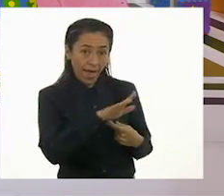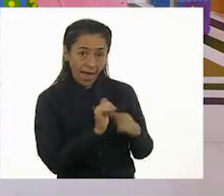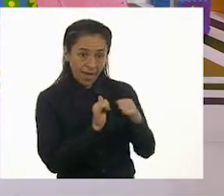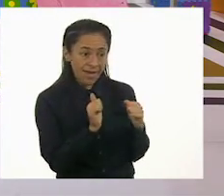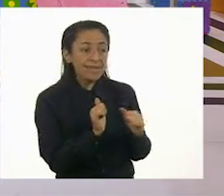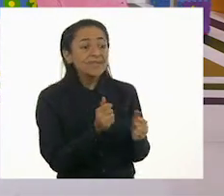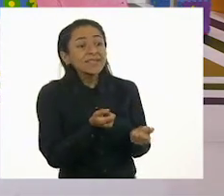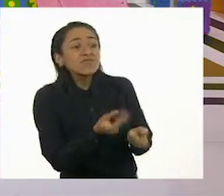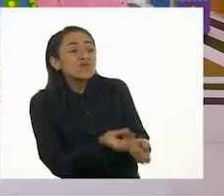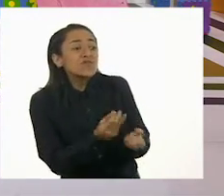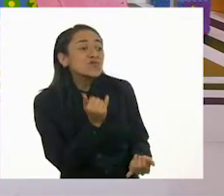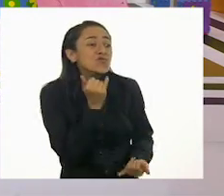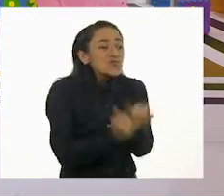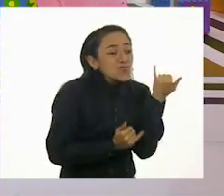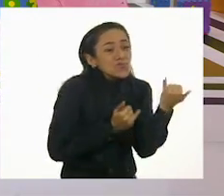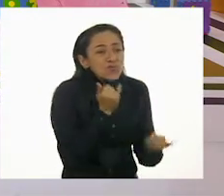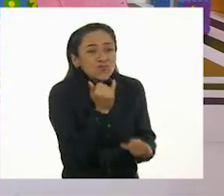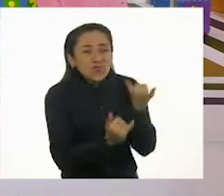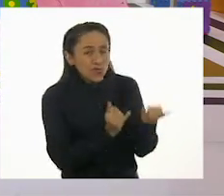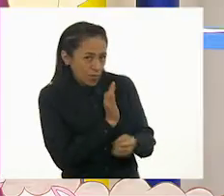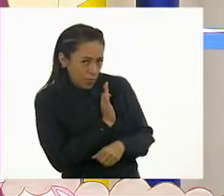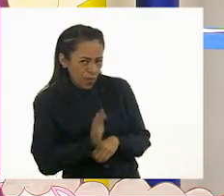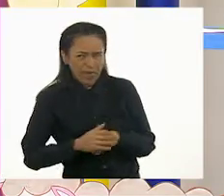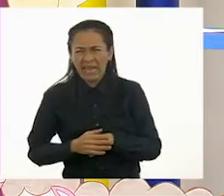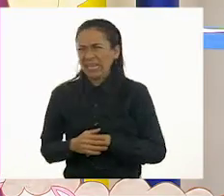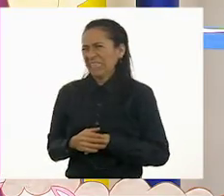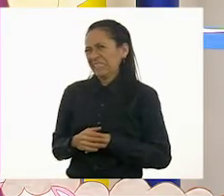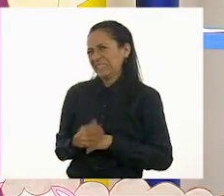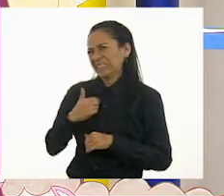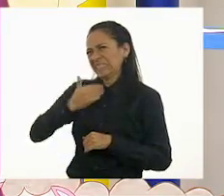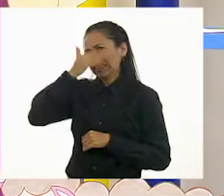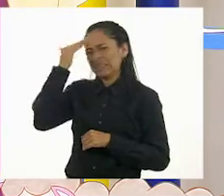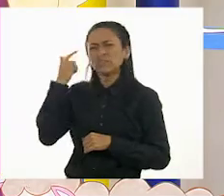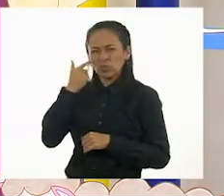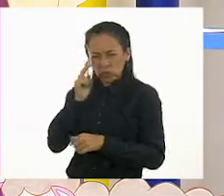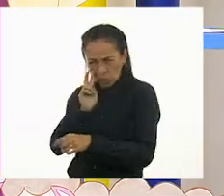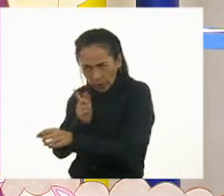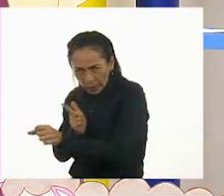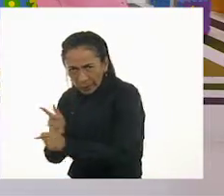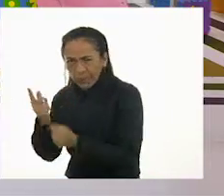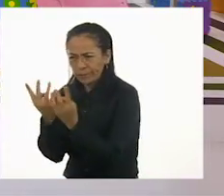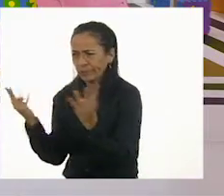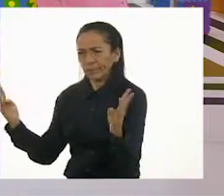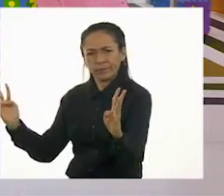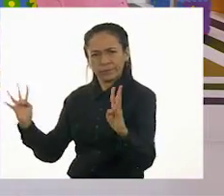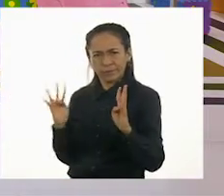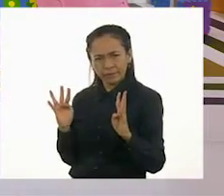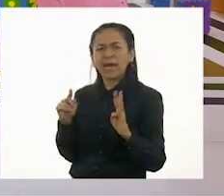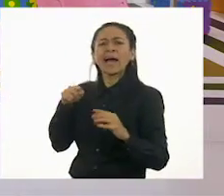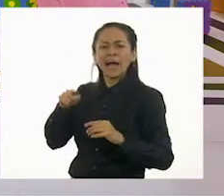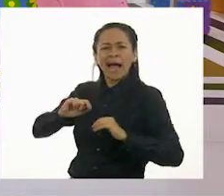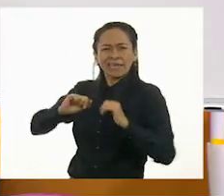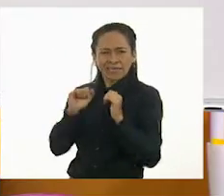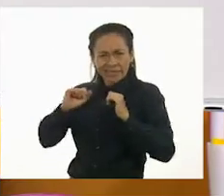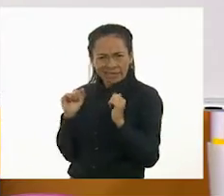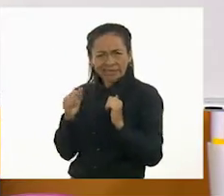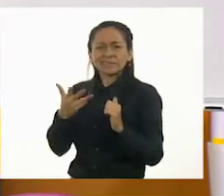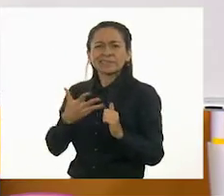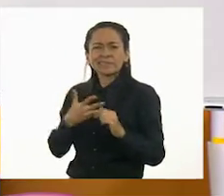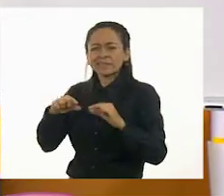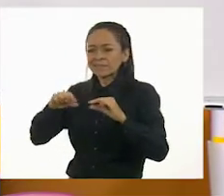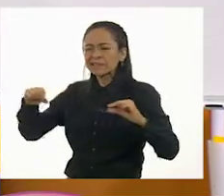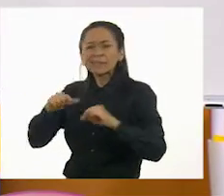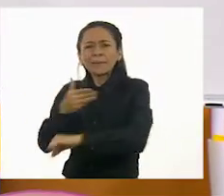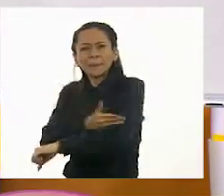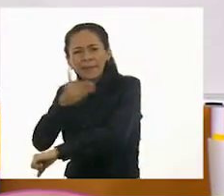No sé. Yo he visto que en algunos gallineros las gallinas tienen unos palitos o un árbol en donde de repente